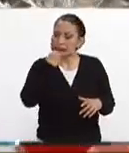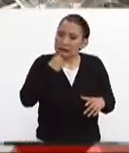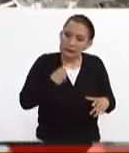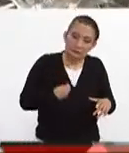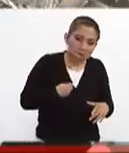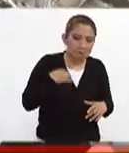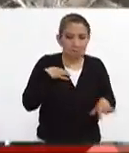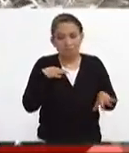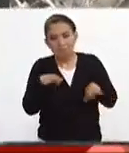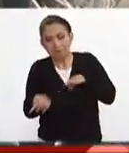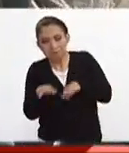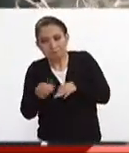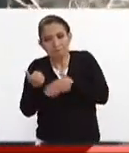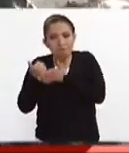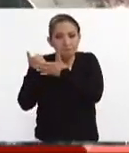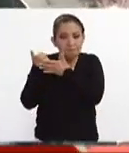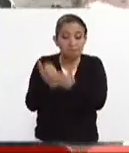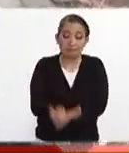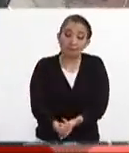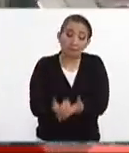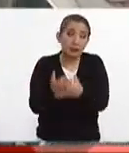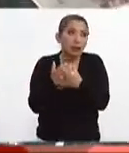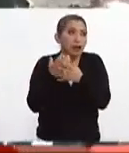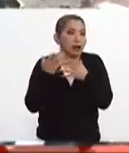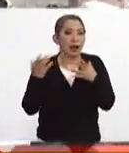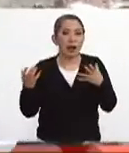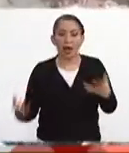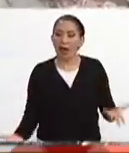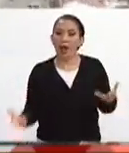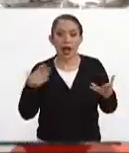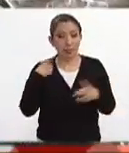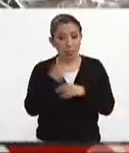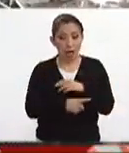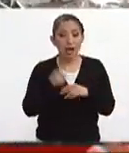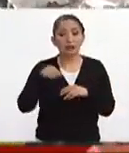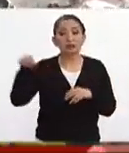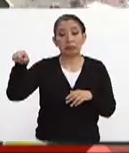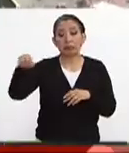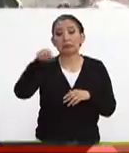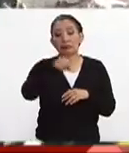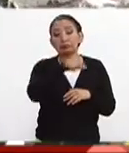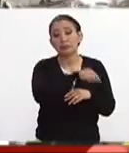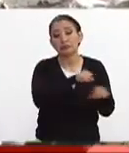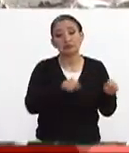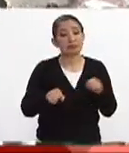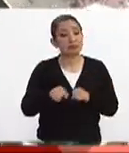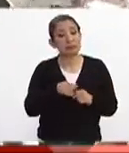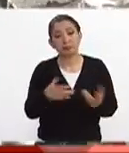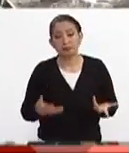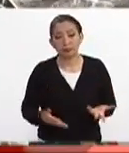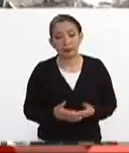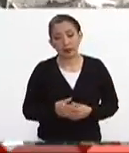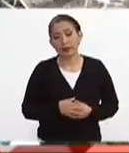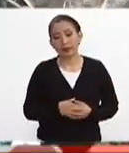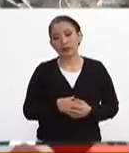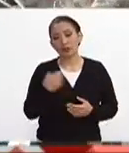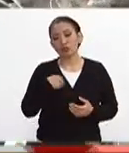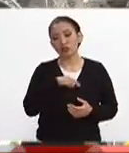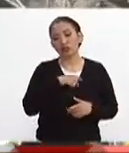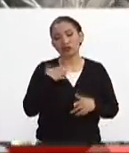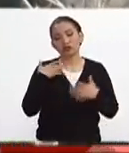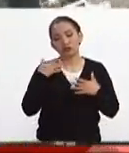y particularmente pues el enorme daño que esto ha generado y que pues estamos